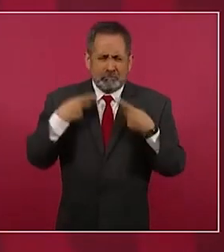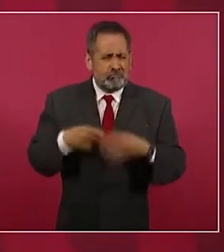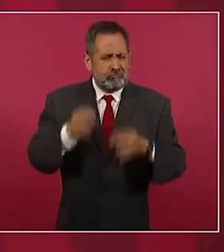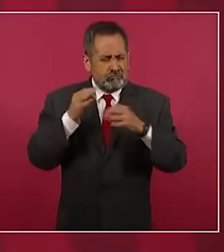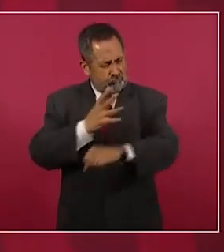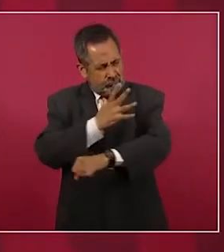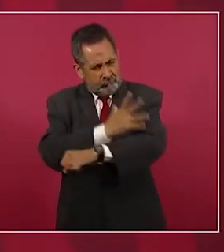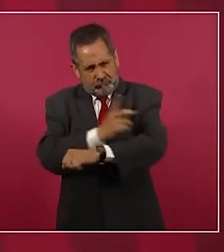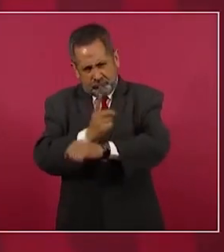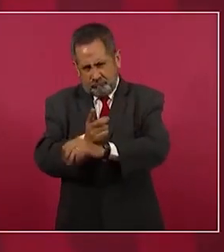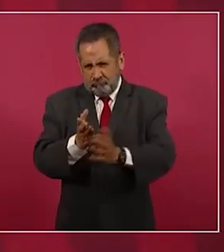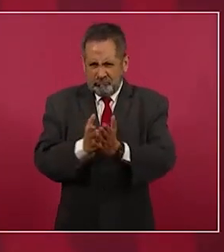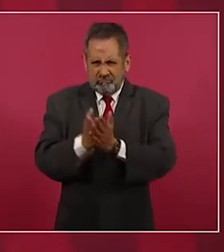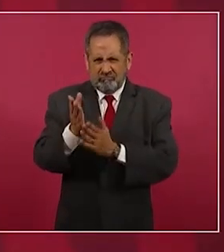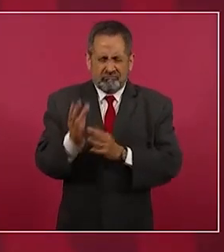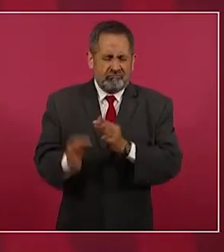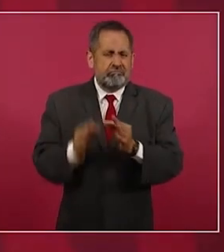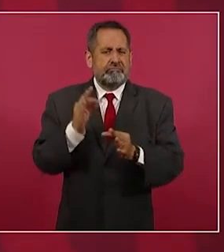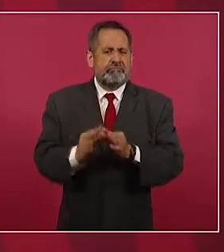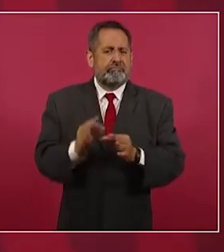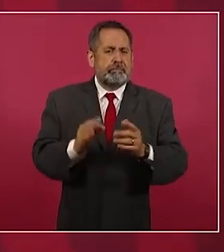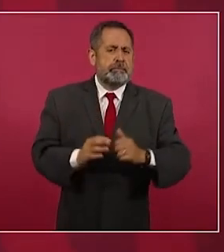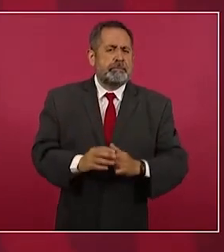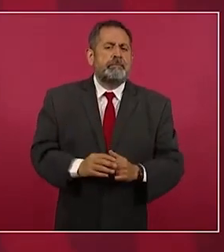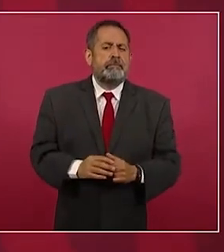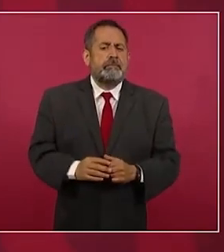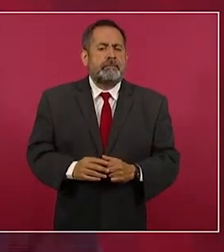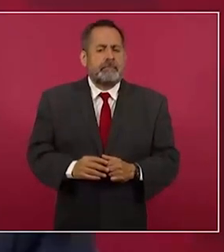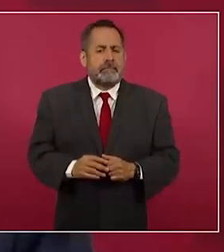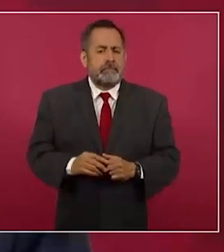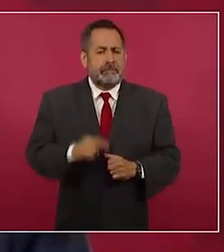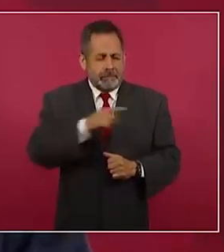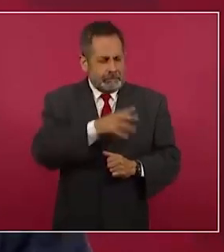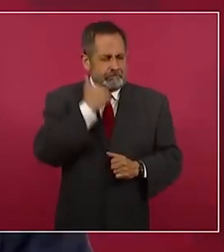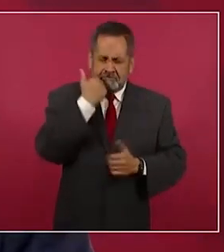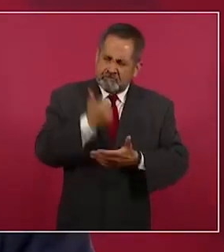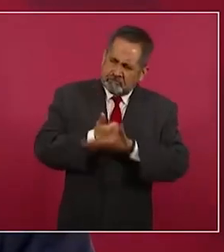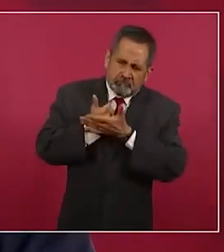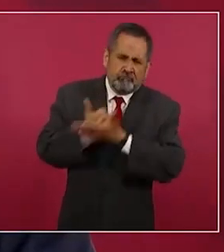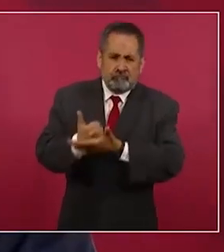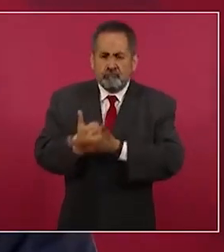nombre recto, ¿qué quiere servir?